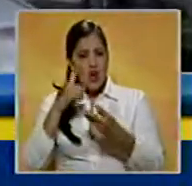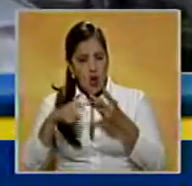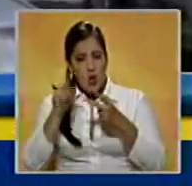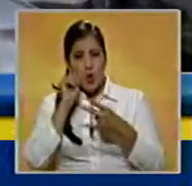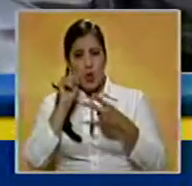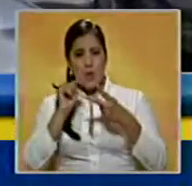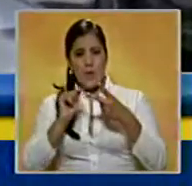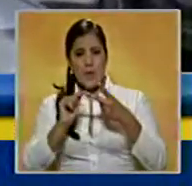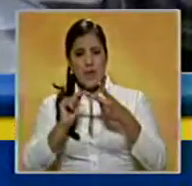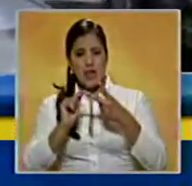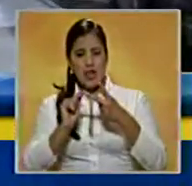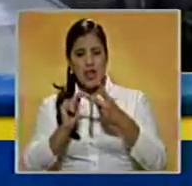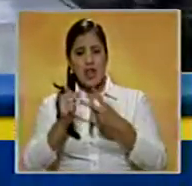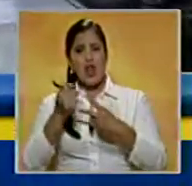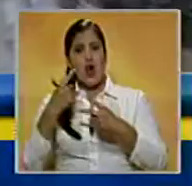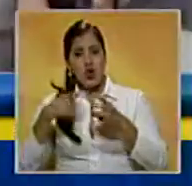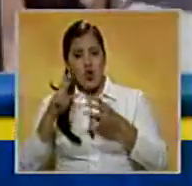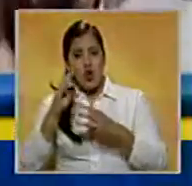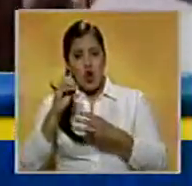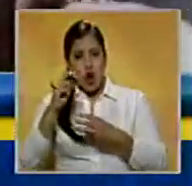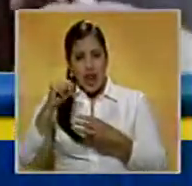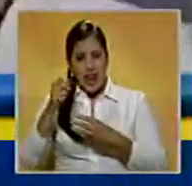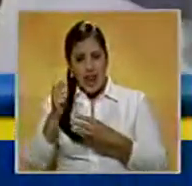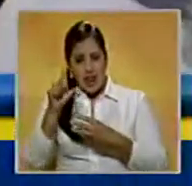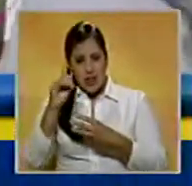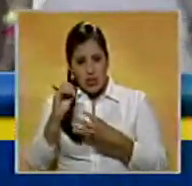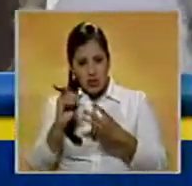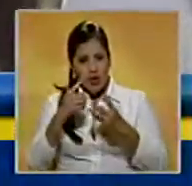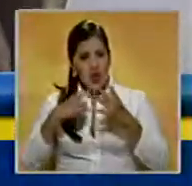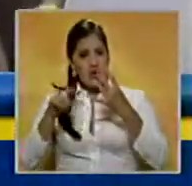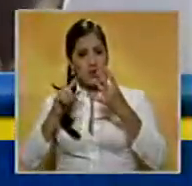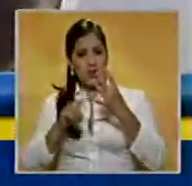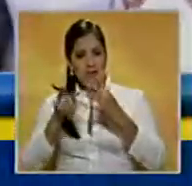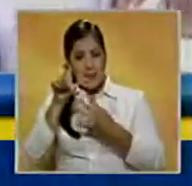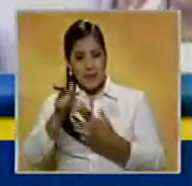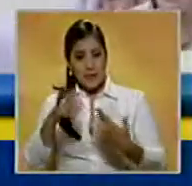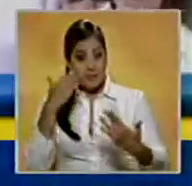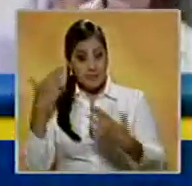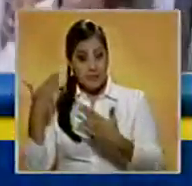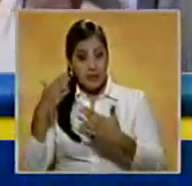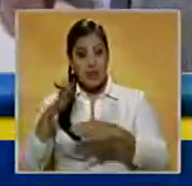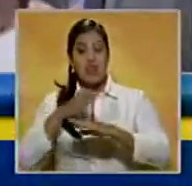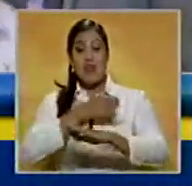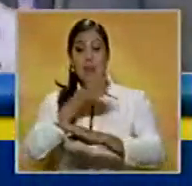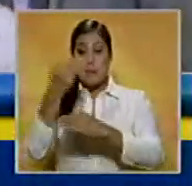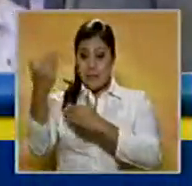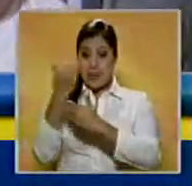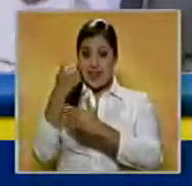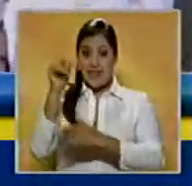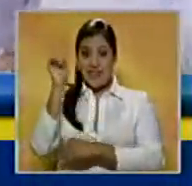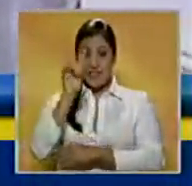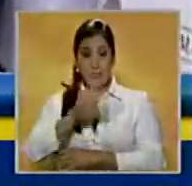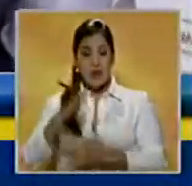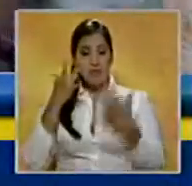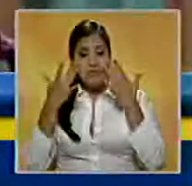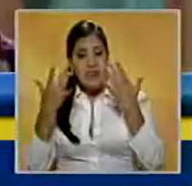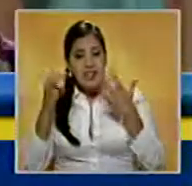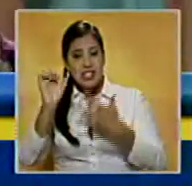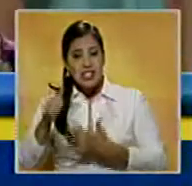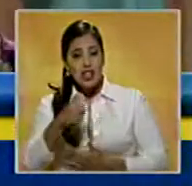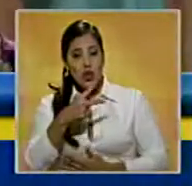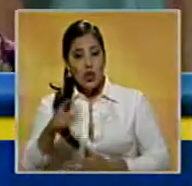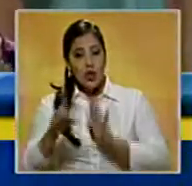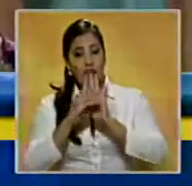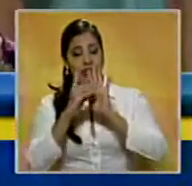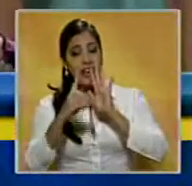Aloysio Núñez Ferreira, Ronaldo Caicao y Aesio Neves, quienes acudieron a Venezuela para constatar el cumplimiento